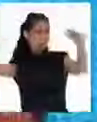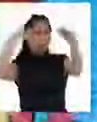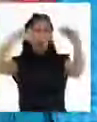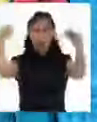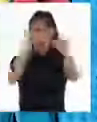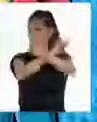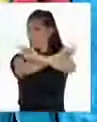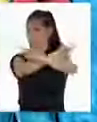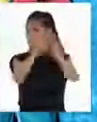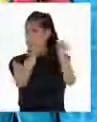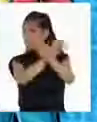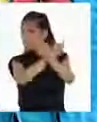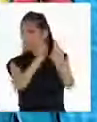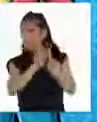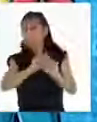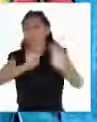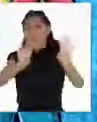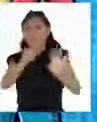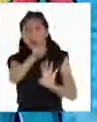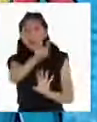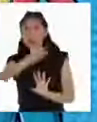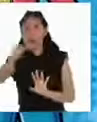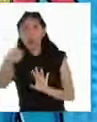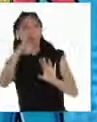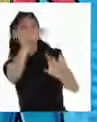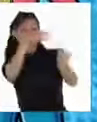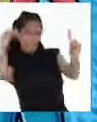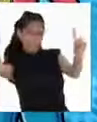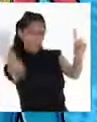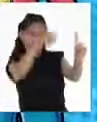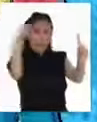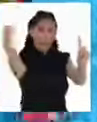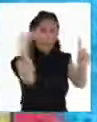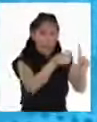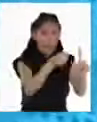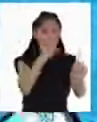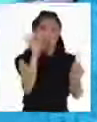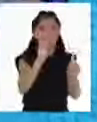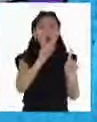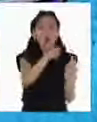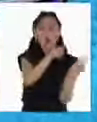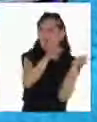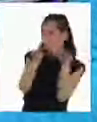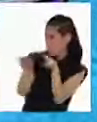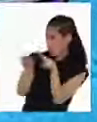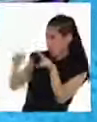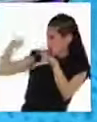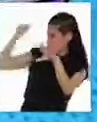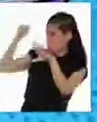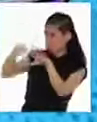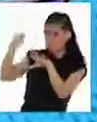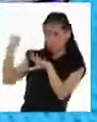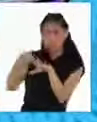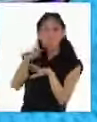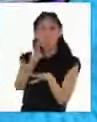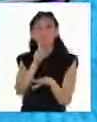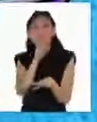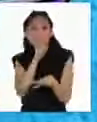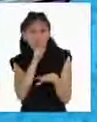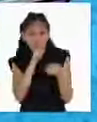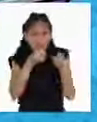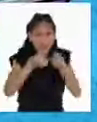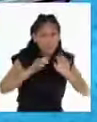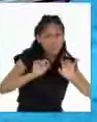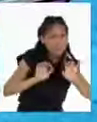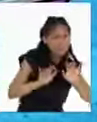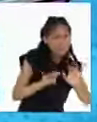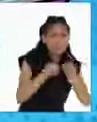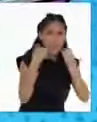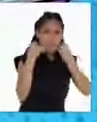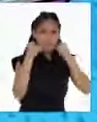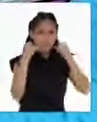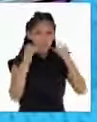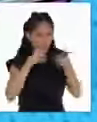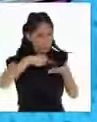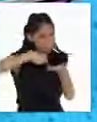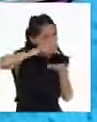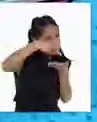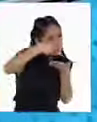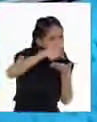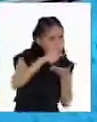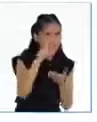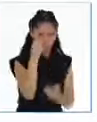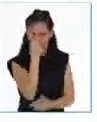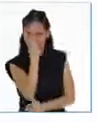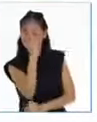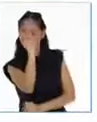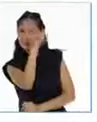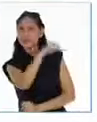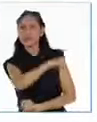Si eres víctima o testigo de violencia escolar, reporta de forma confidencial en nuestros canales de atención y sé parte de la brigada sí se